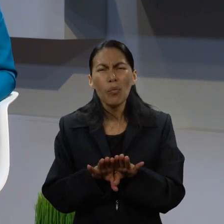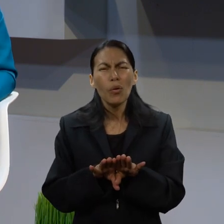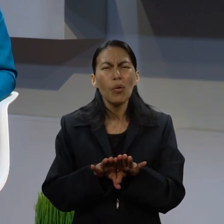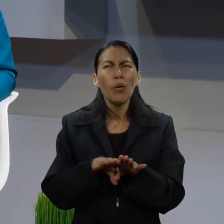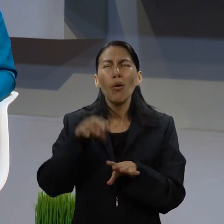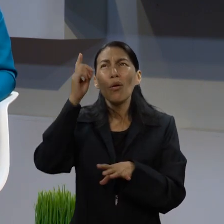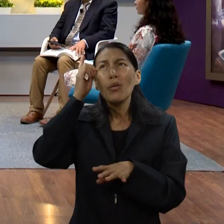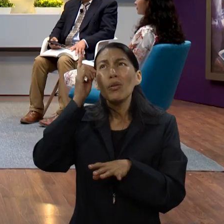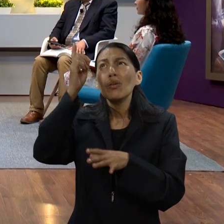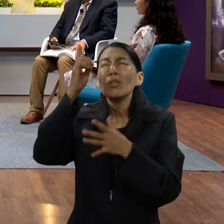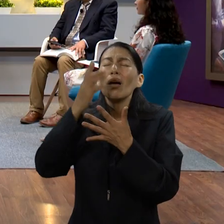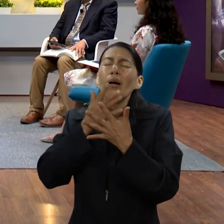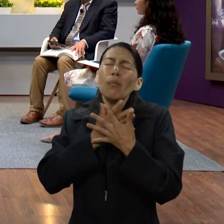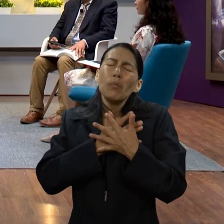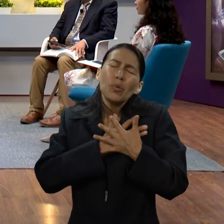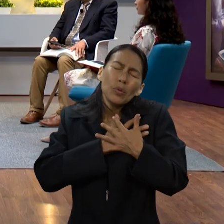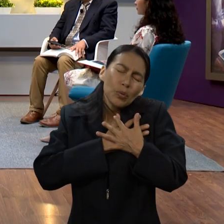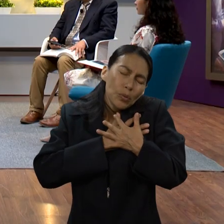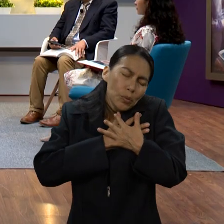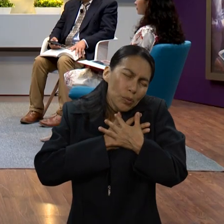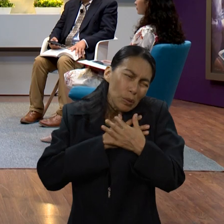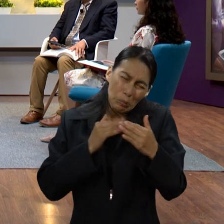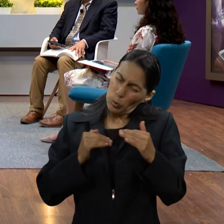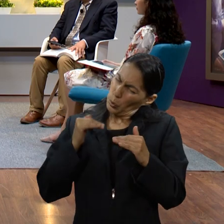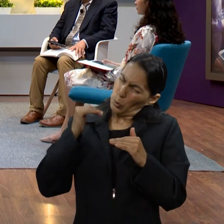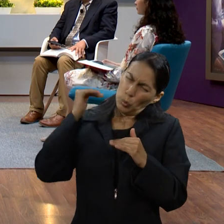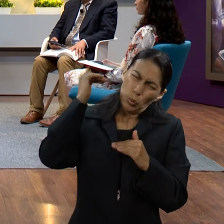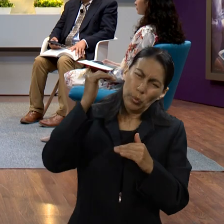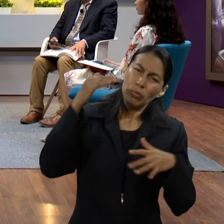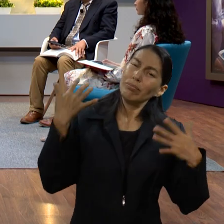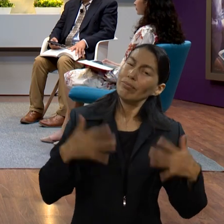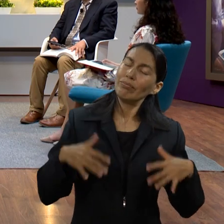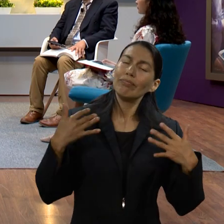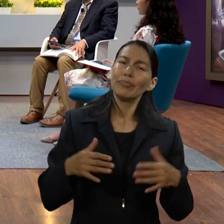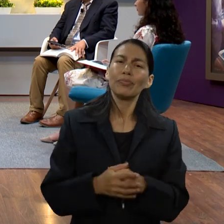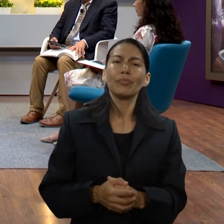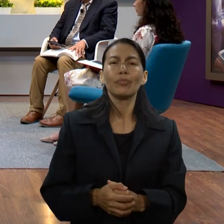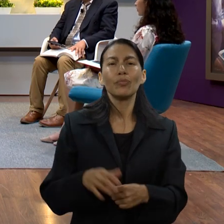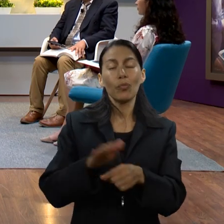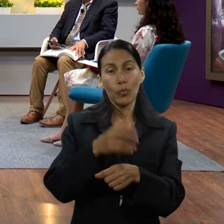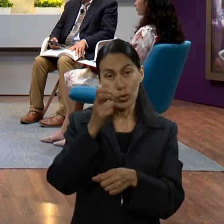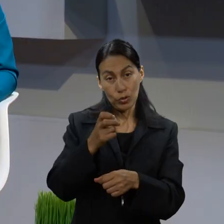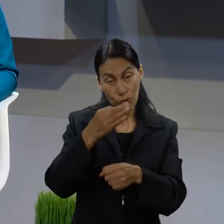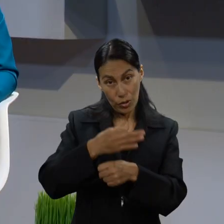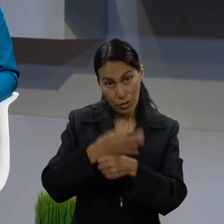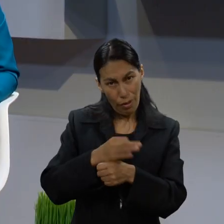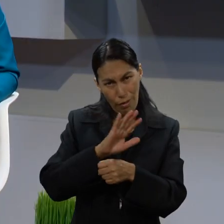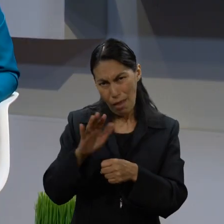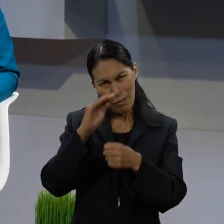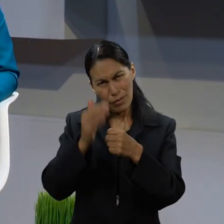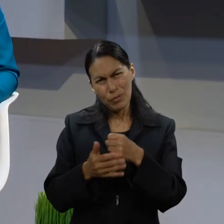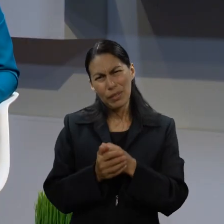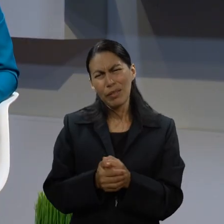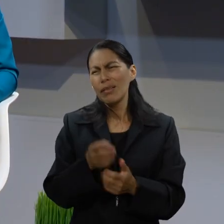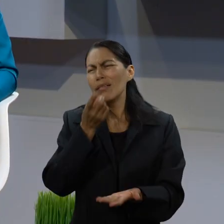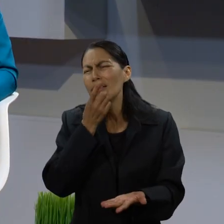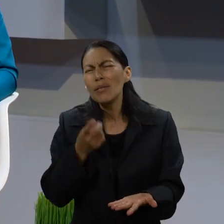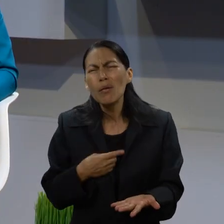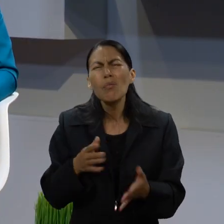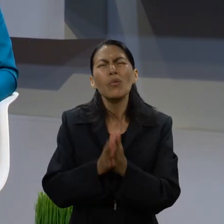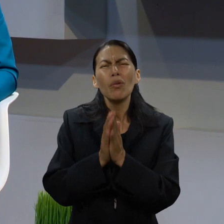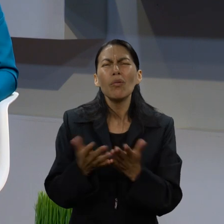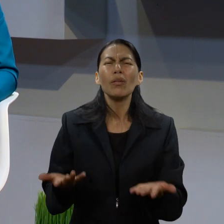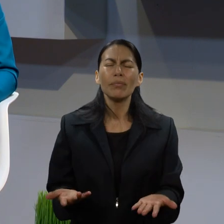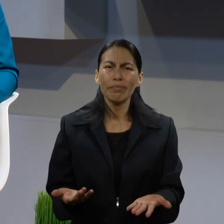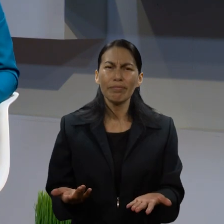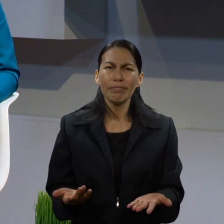todo de revelaciones como el amor de Dios supera todo límite. Por eso, al cerrar este programa, brevemente,